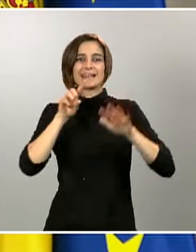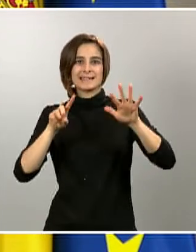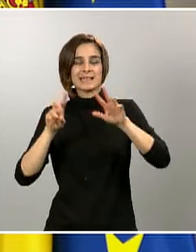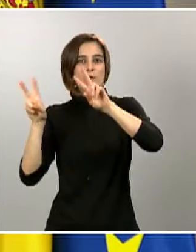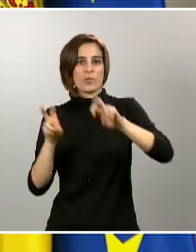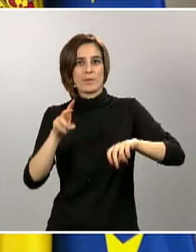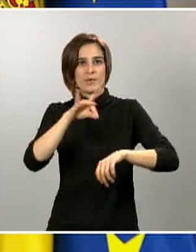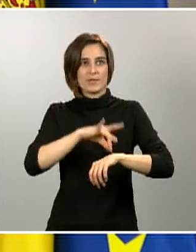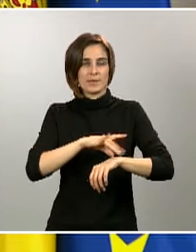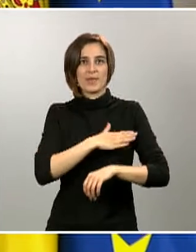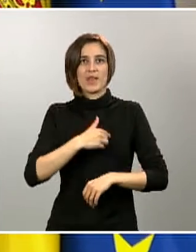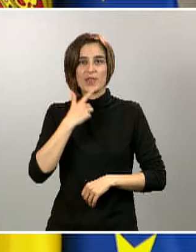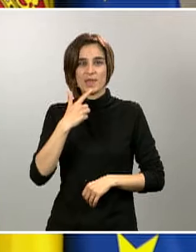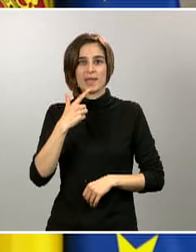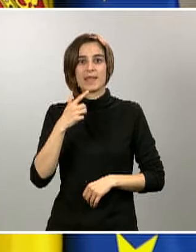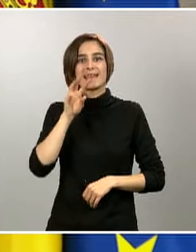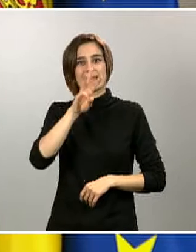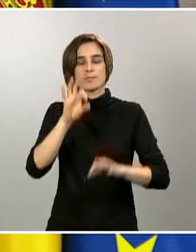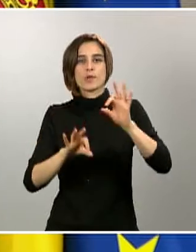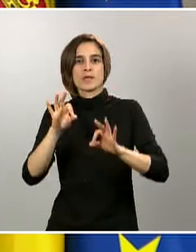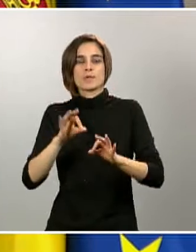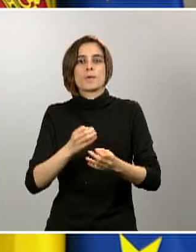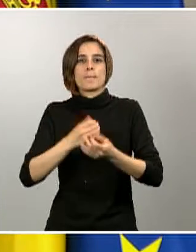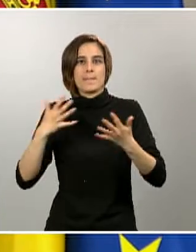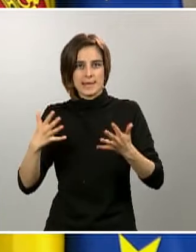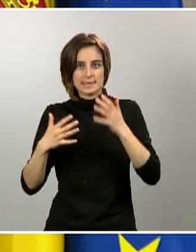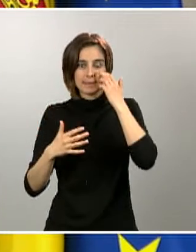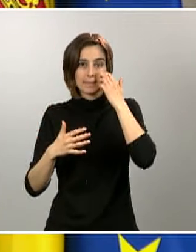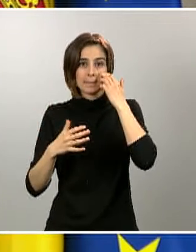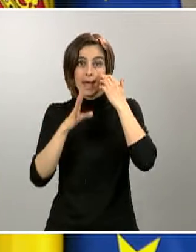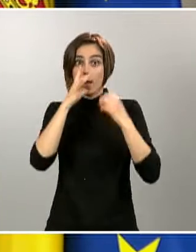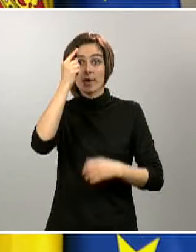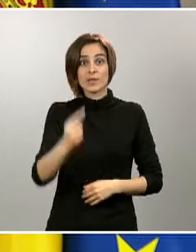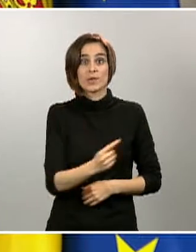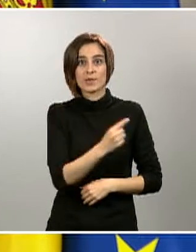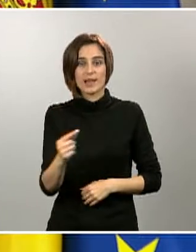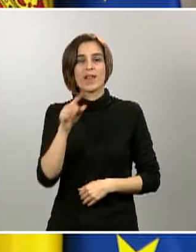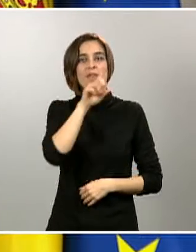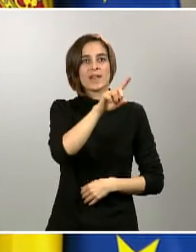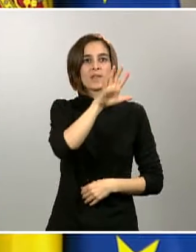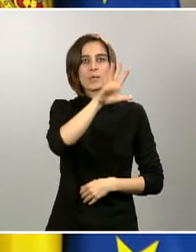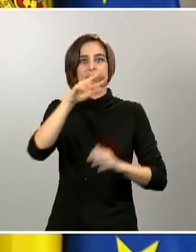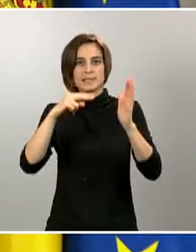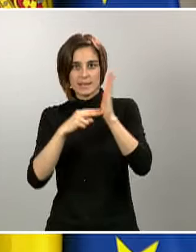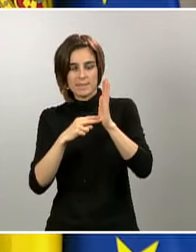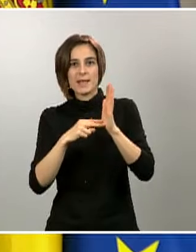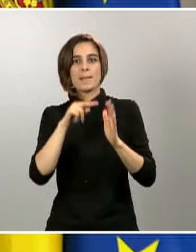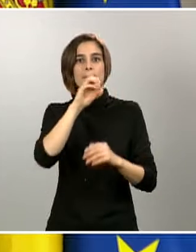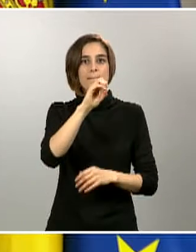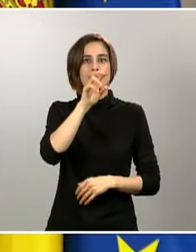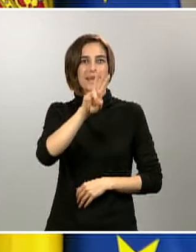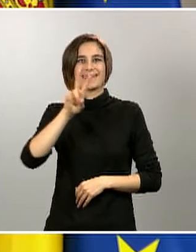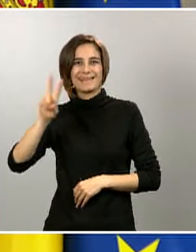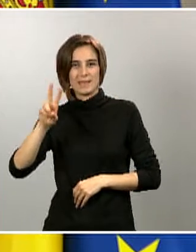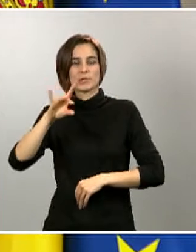% de nuevos casos. Totalizan en estos momentos en España 157.022 casos positivos acumulados